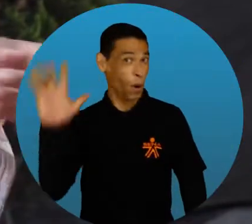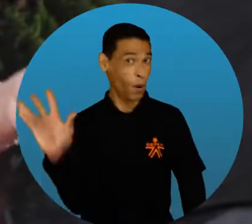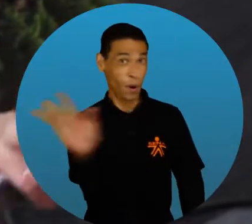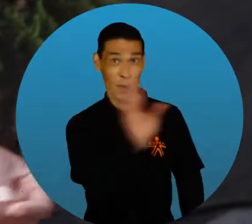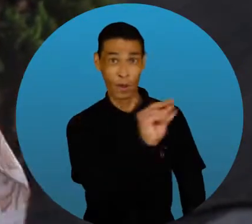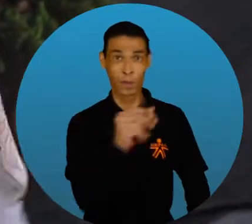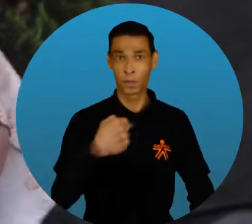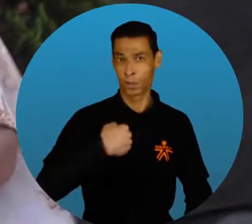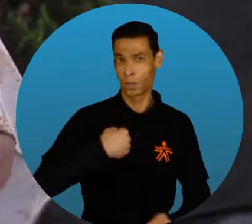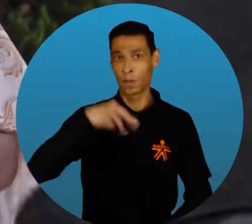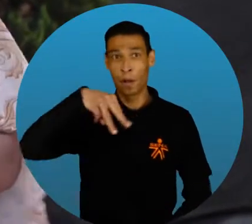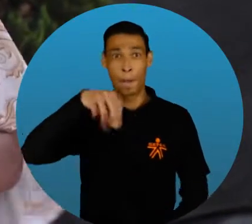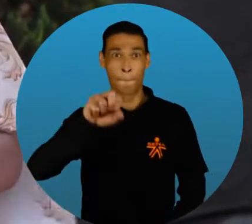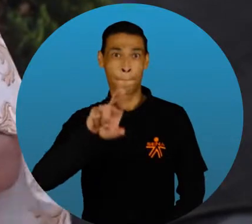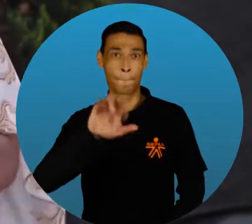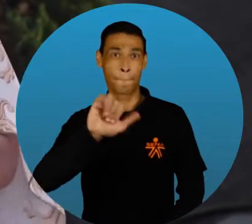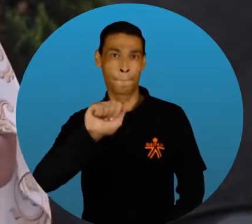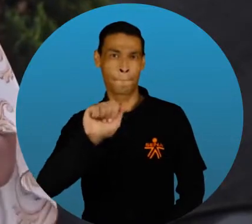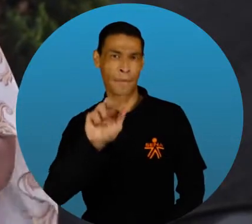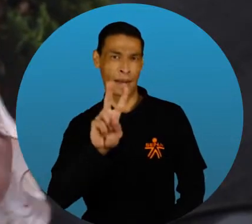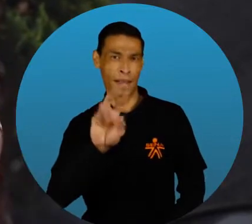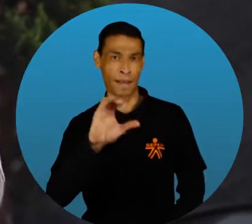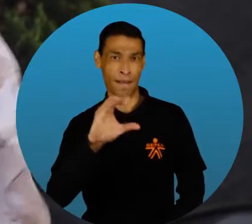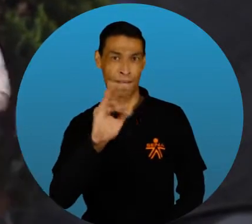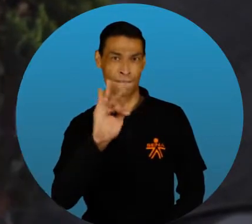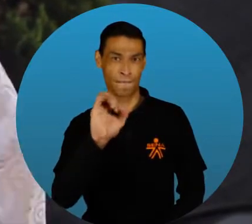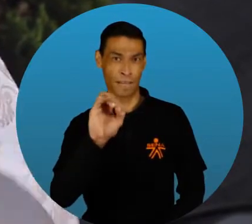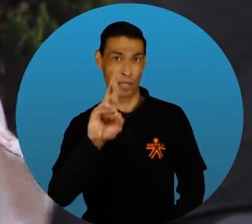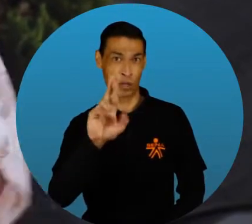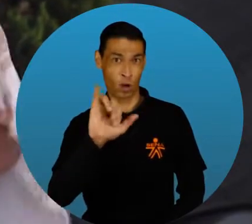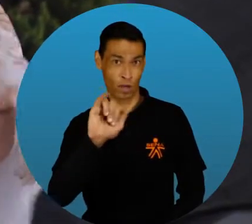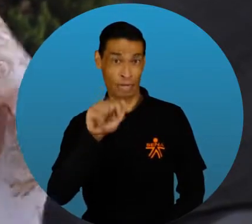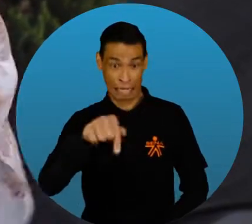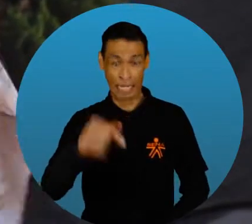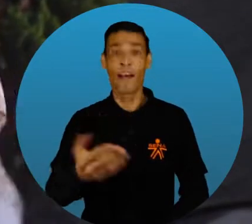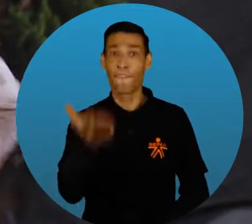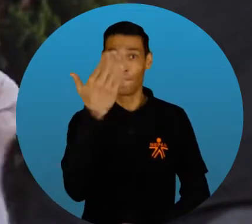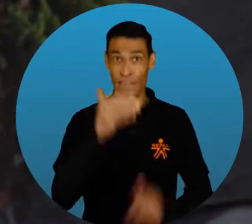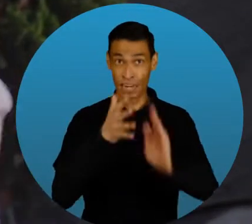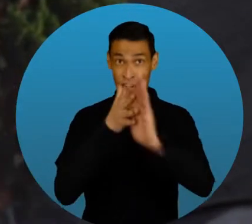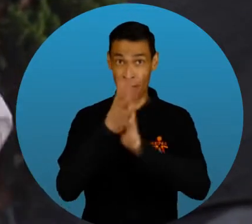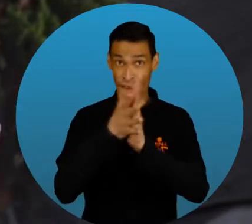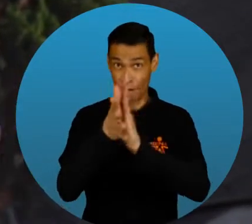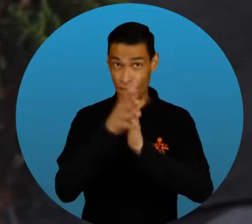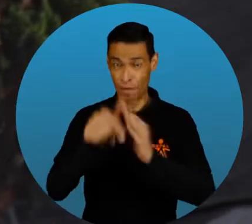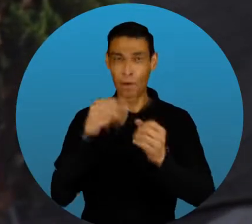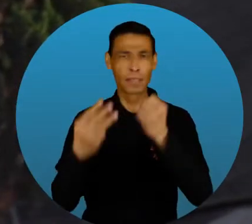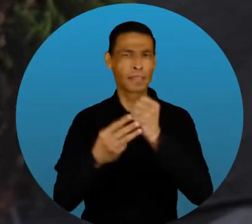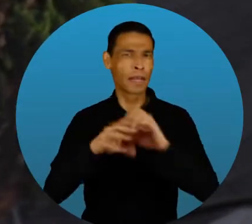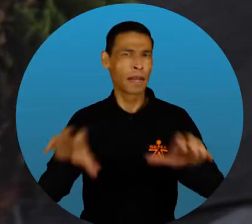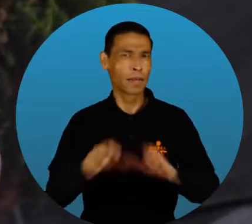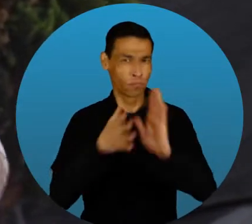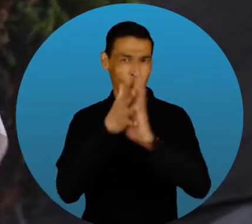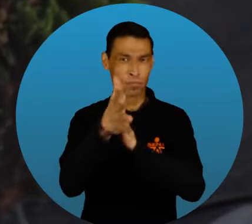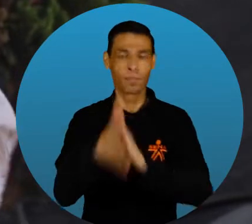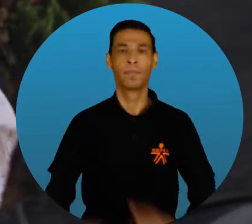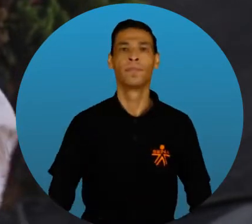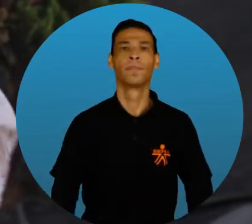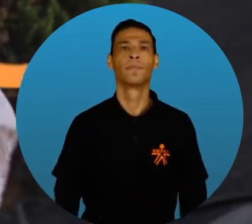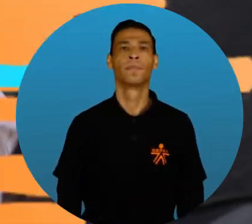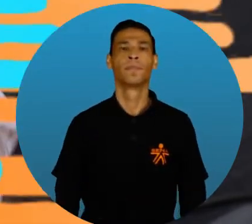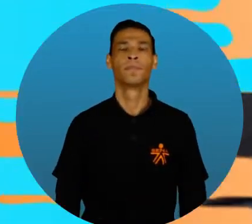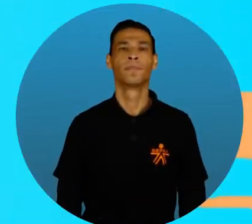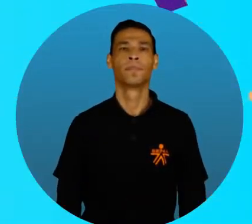Hola a todos, soy María Victoria, Escorcia Bolaño y este es Venga Le Cuento El magazine con las mejores noticias de la entidad